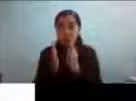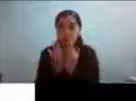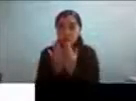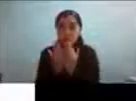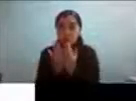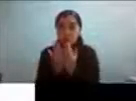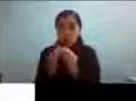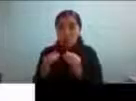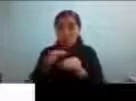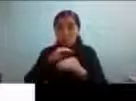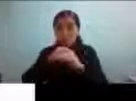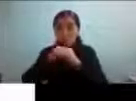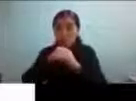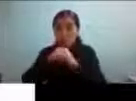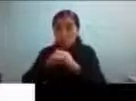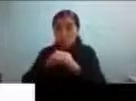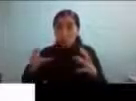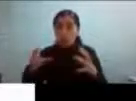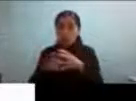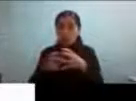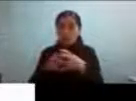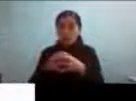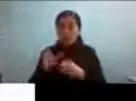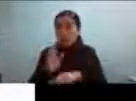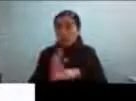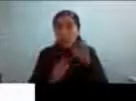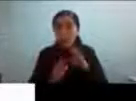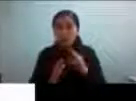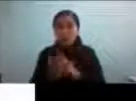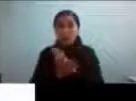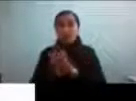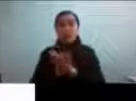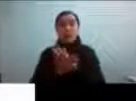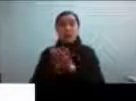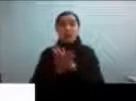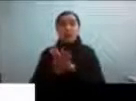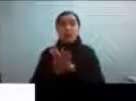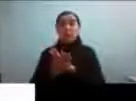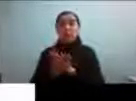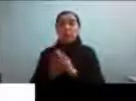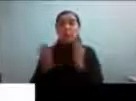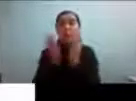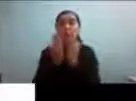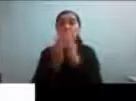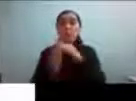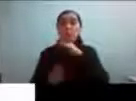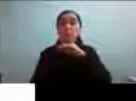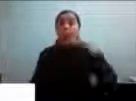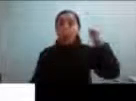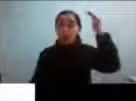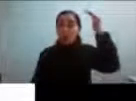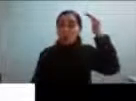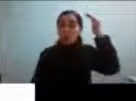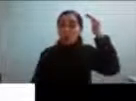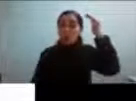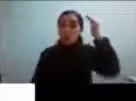entre grupos era mayor cuando yo analizaba los datos de los estudios en adultos que en